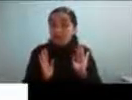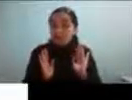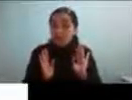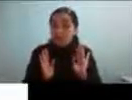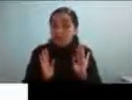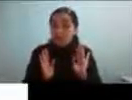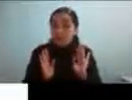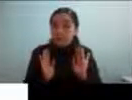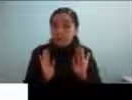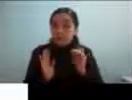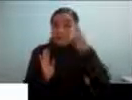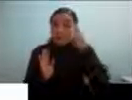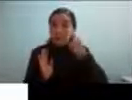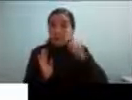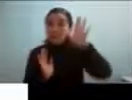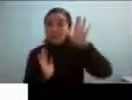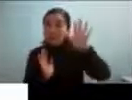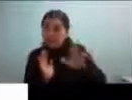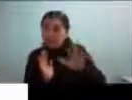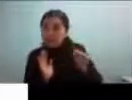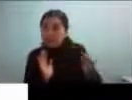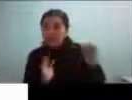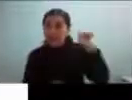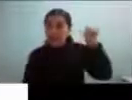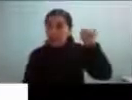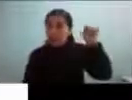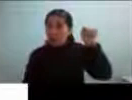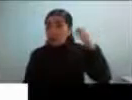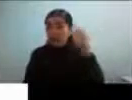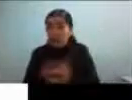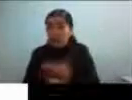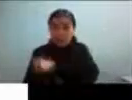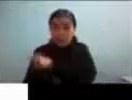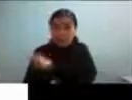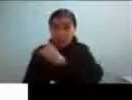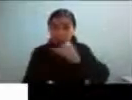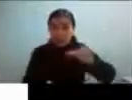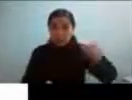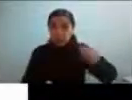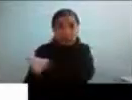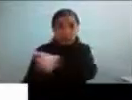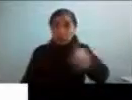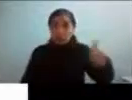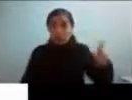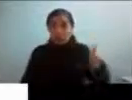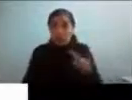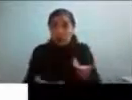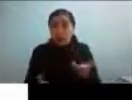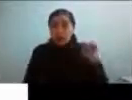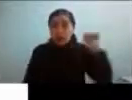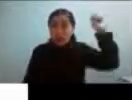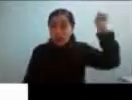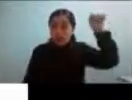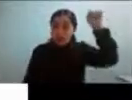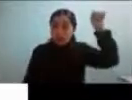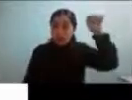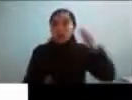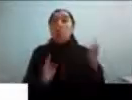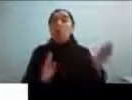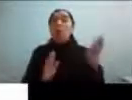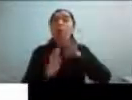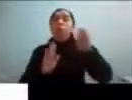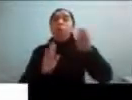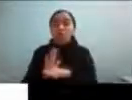pero los rasgos autistas están presentes en toda la población y de hecho en algunas partes se habla de autismo subclínico para la gente que tiene